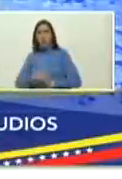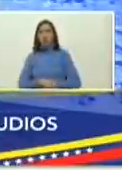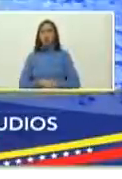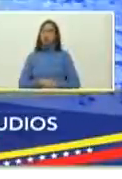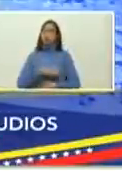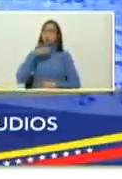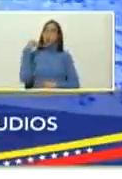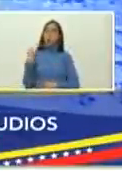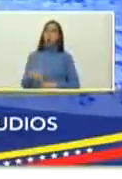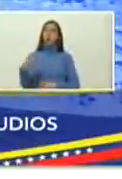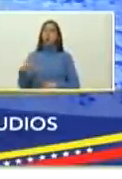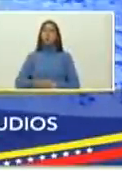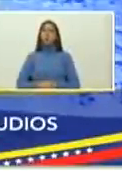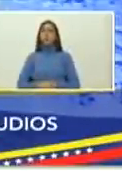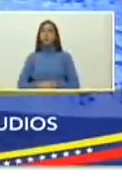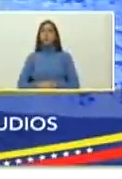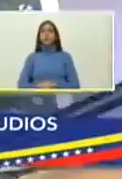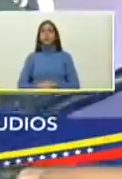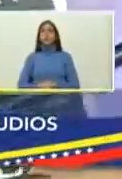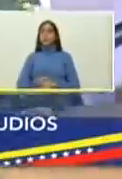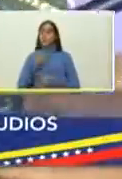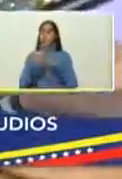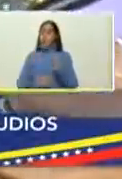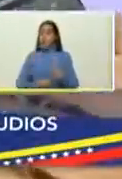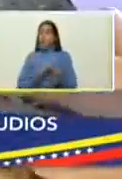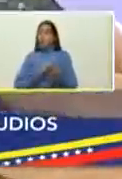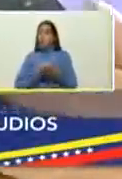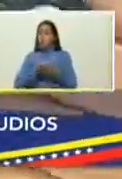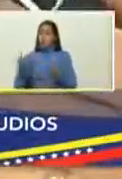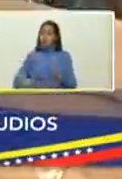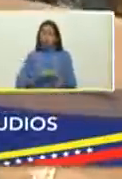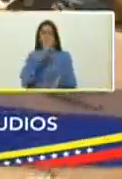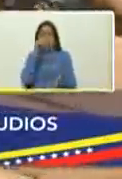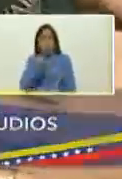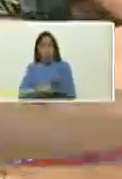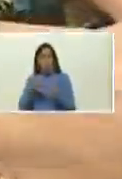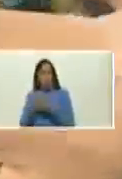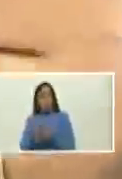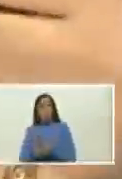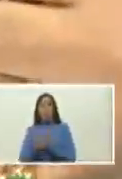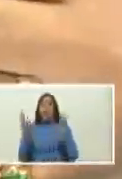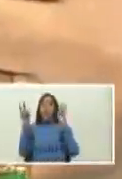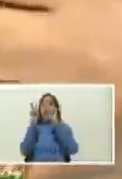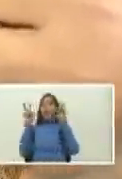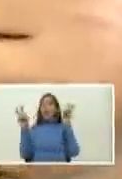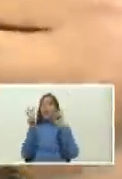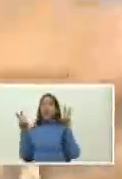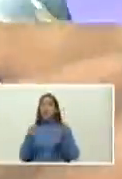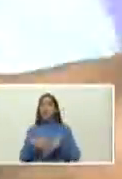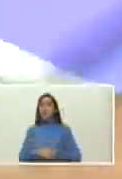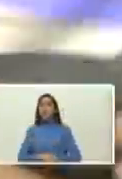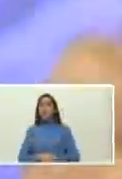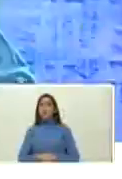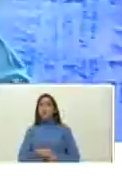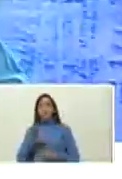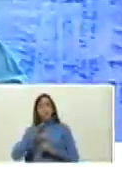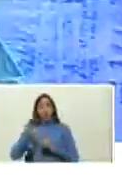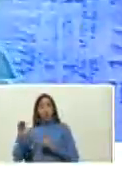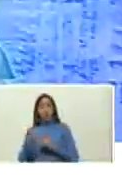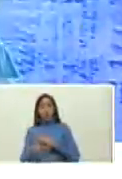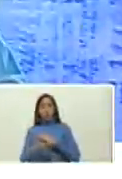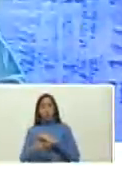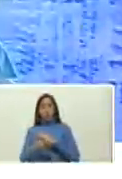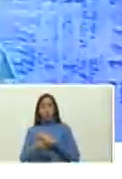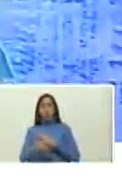muchacho, pues, y hace un trabajo bien completo sobre todo este tema de la cultura digital